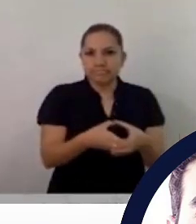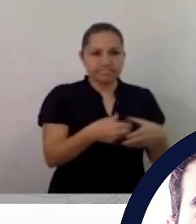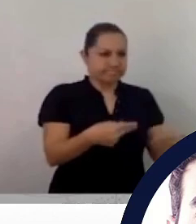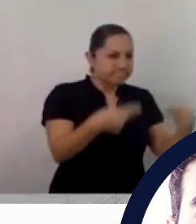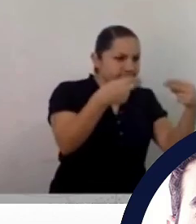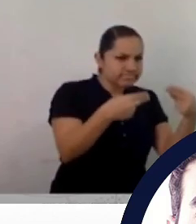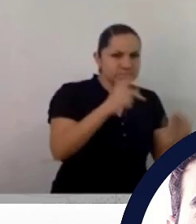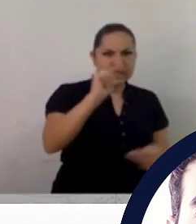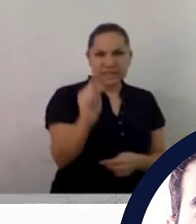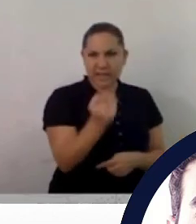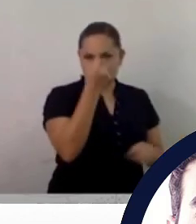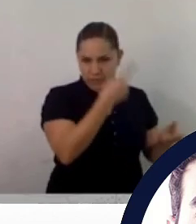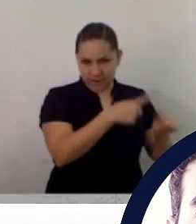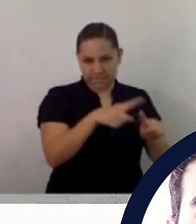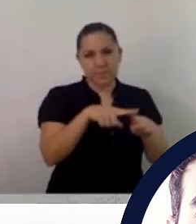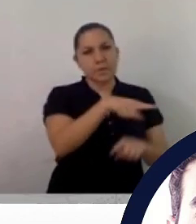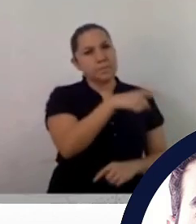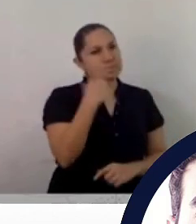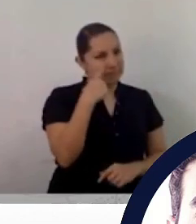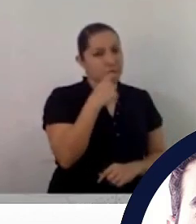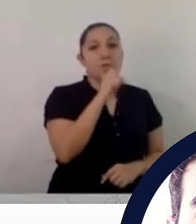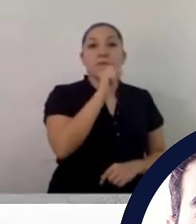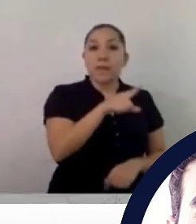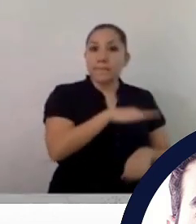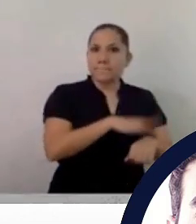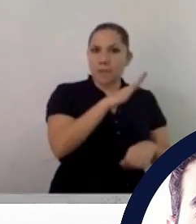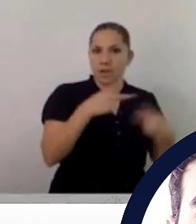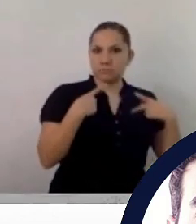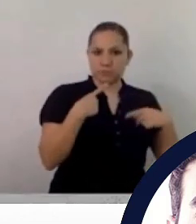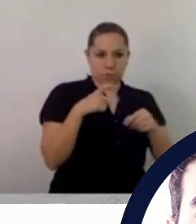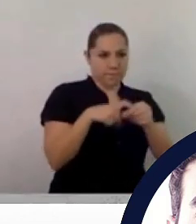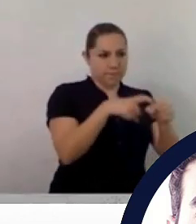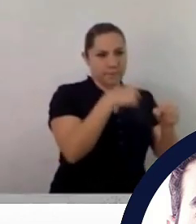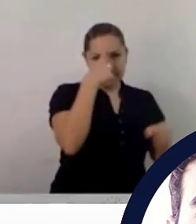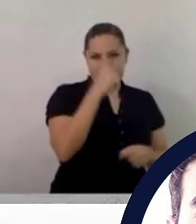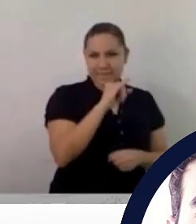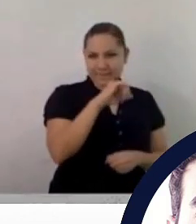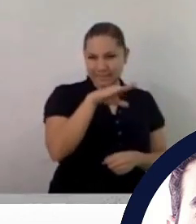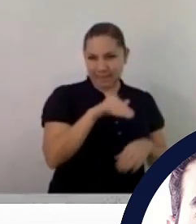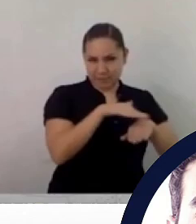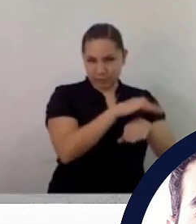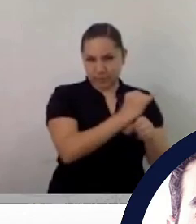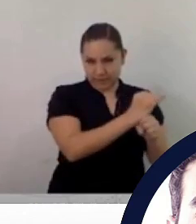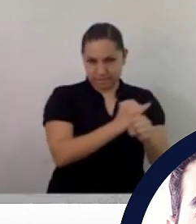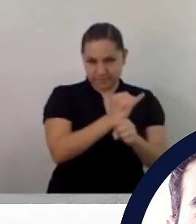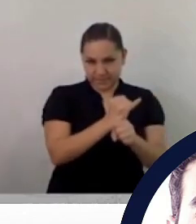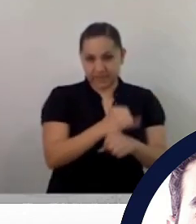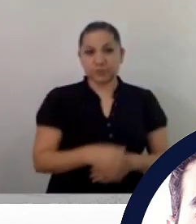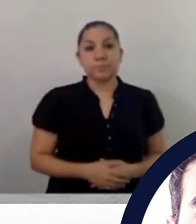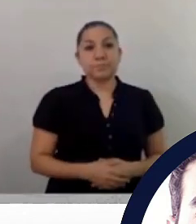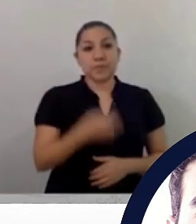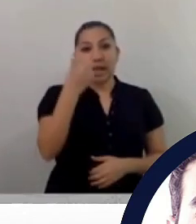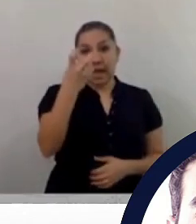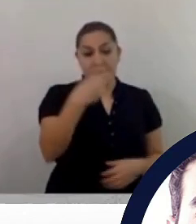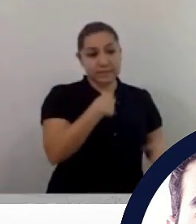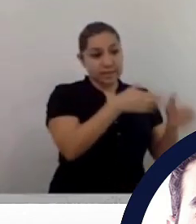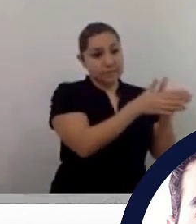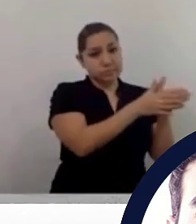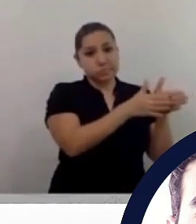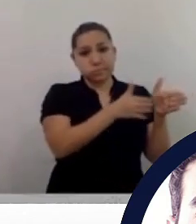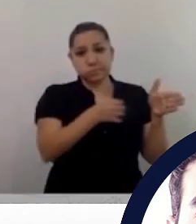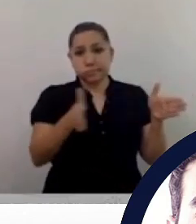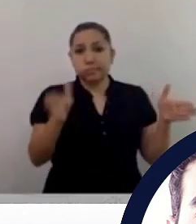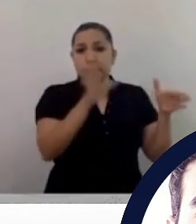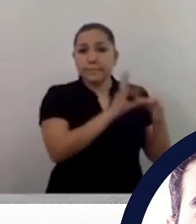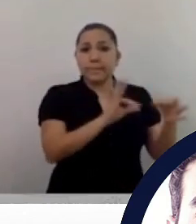actualizan de manera continua y pues todo el trabajo que hemos hecho ha sido a lo largo de ya unos meses.